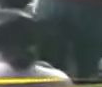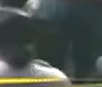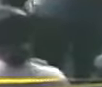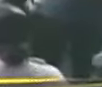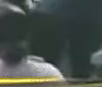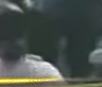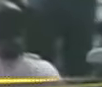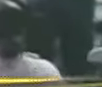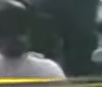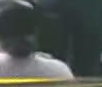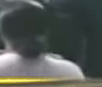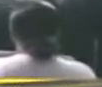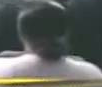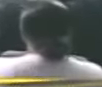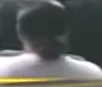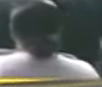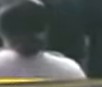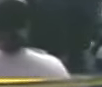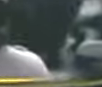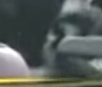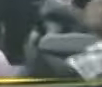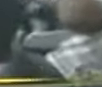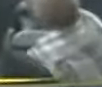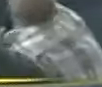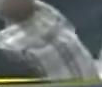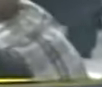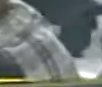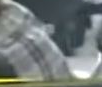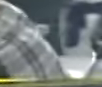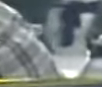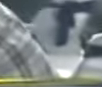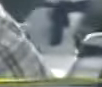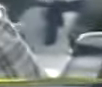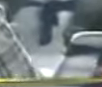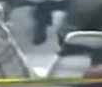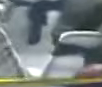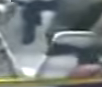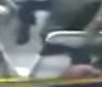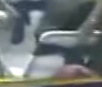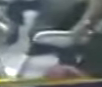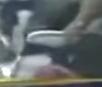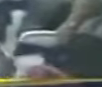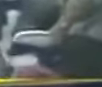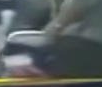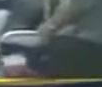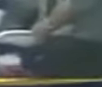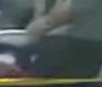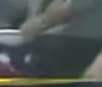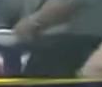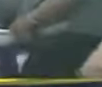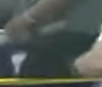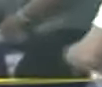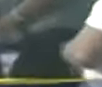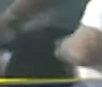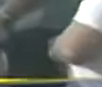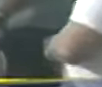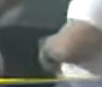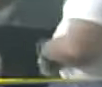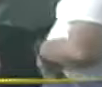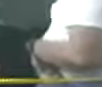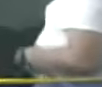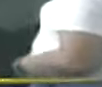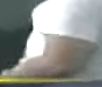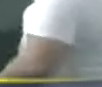En el momento Que más te amaba Te